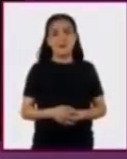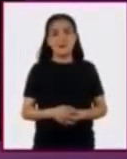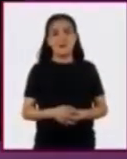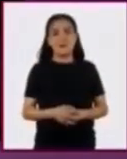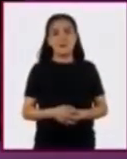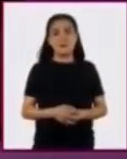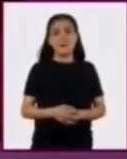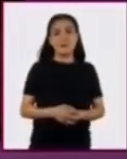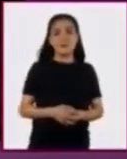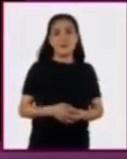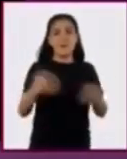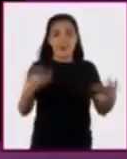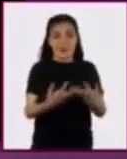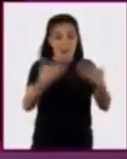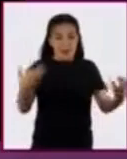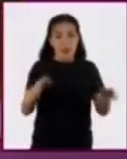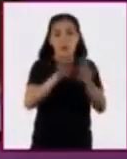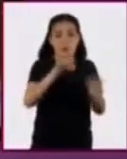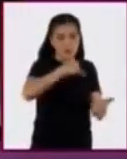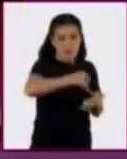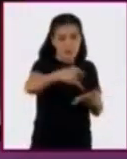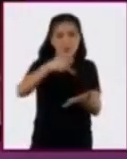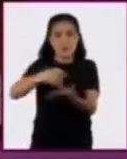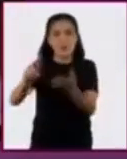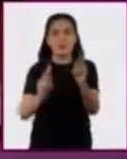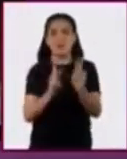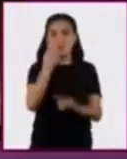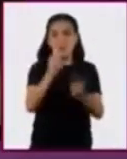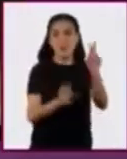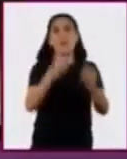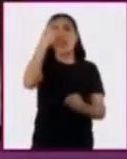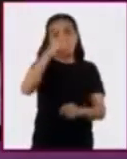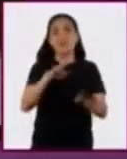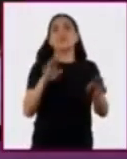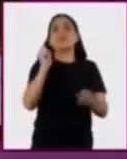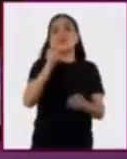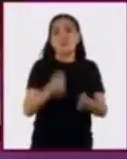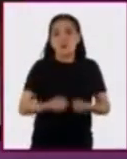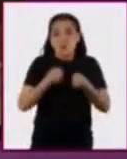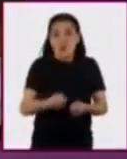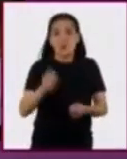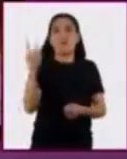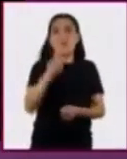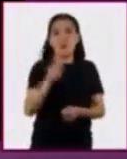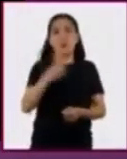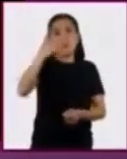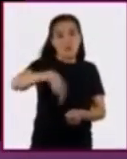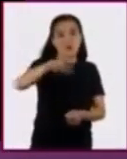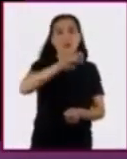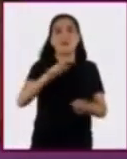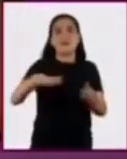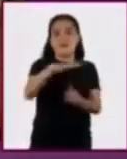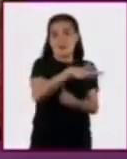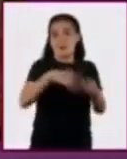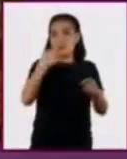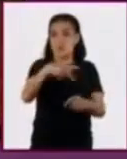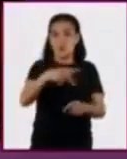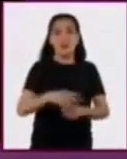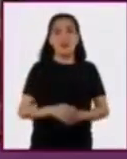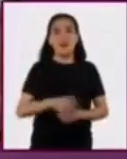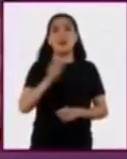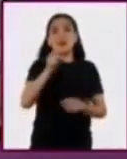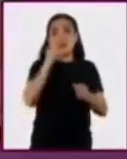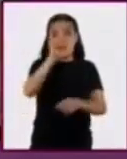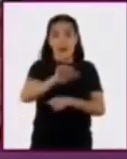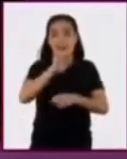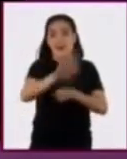La tierra en que se siembran los cultivos es rica en nutrientes orgánicos depositados en las aguas por la fauna local, residuos de los